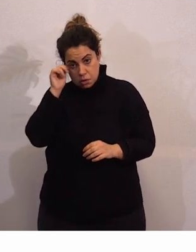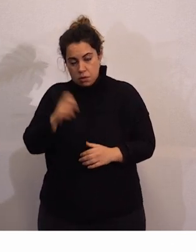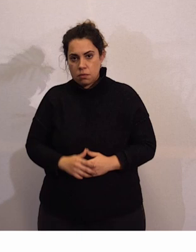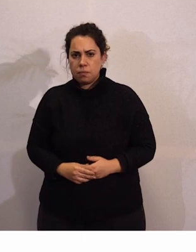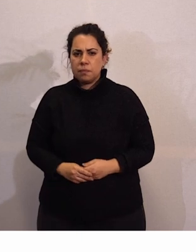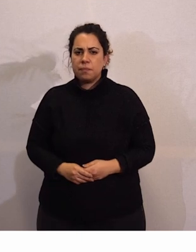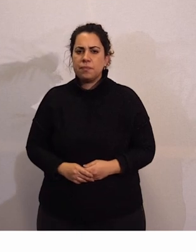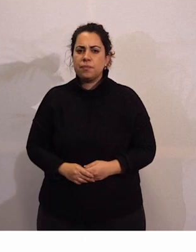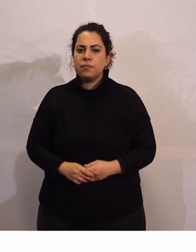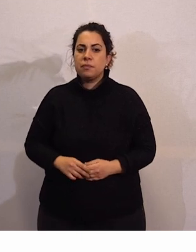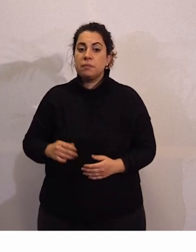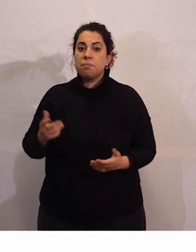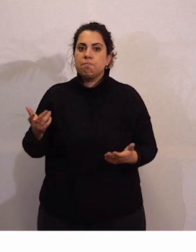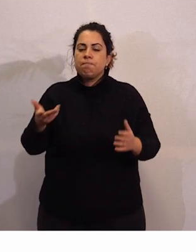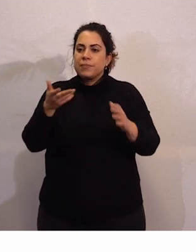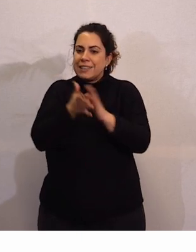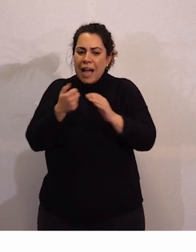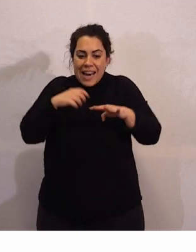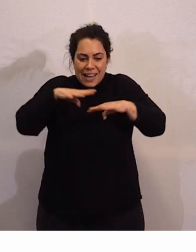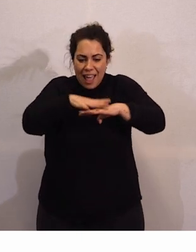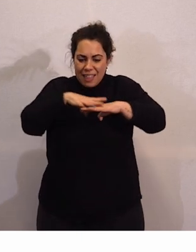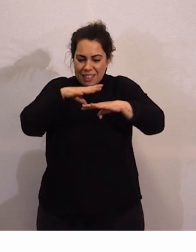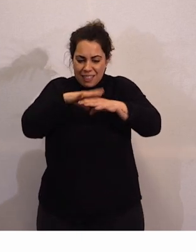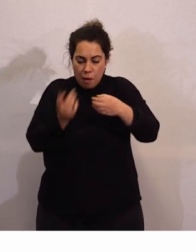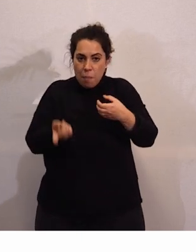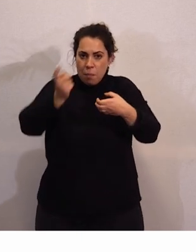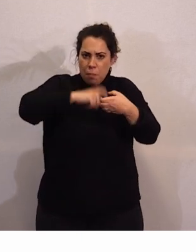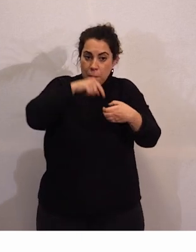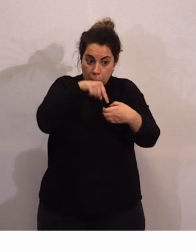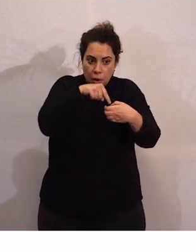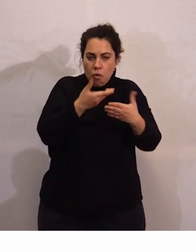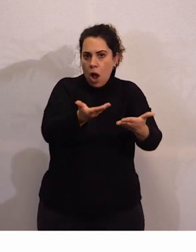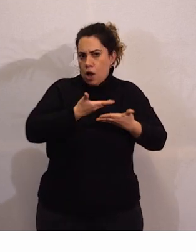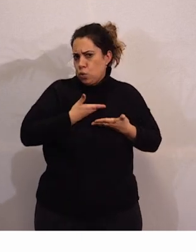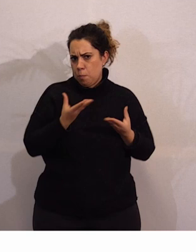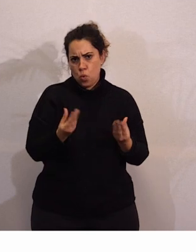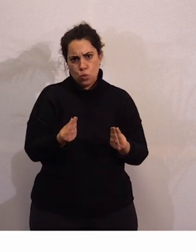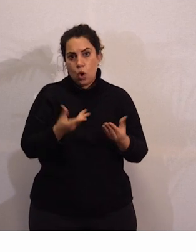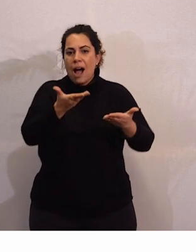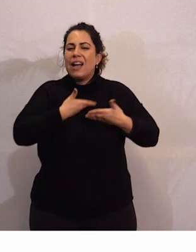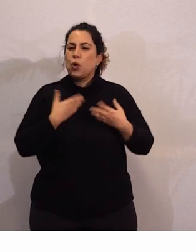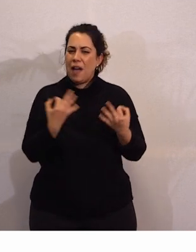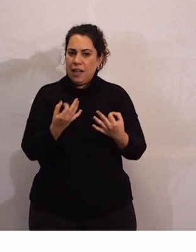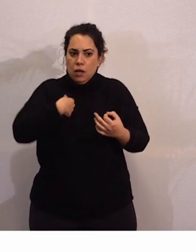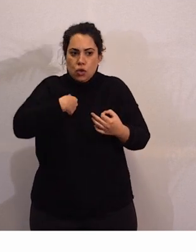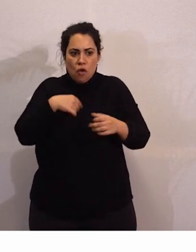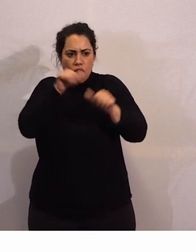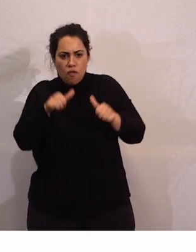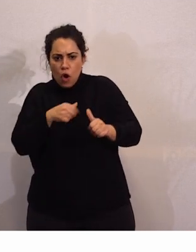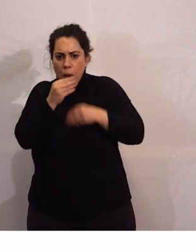El poder estar dentro de esta red nos ayuda mucho a saber cómo tenemos que hacerlo.